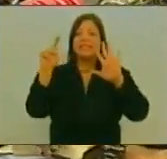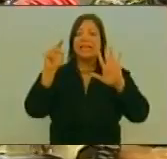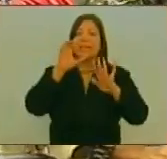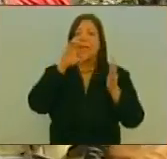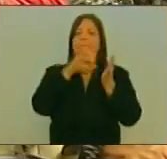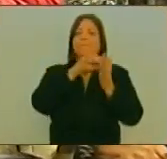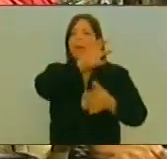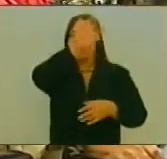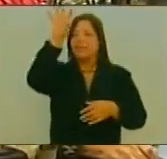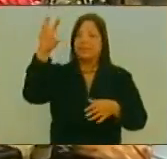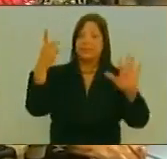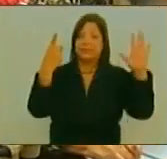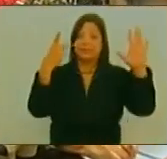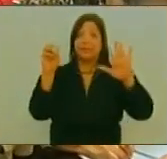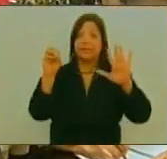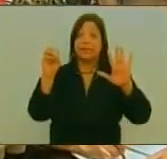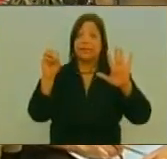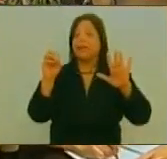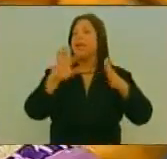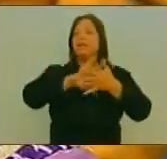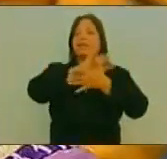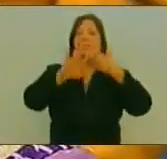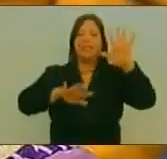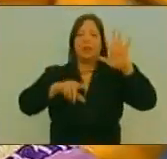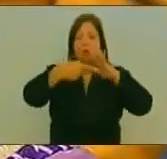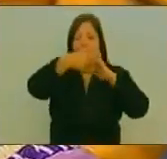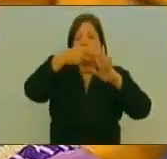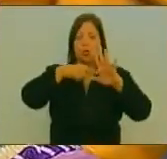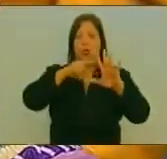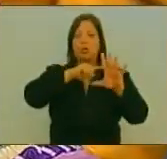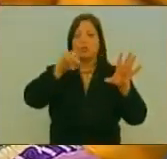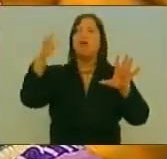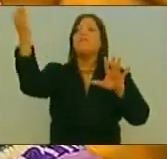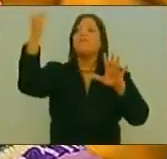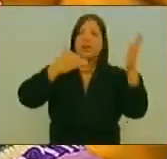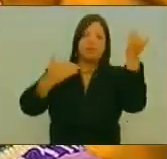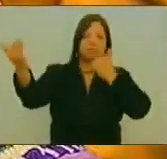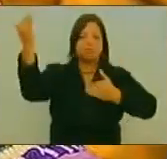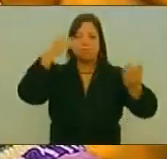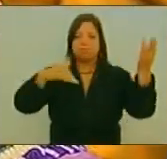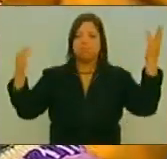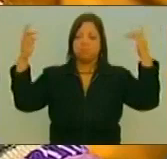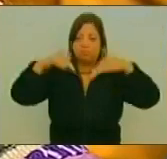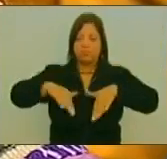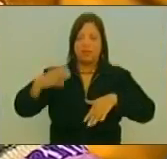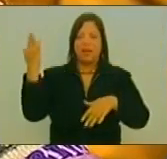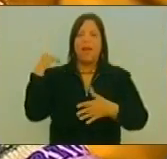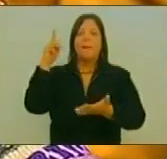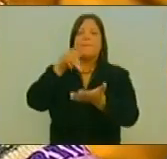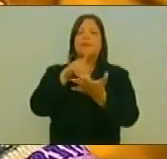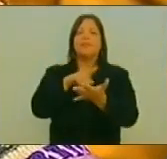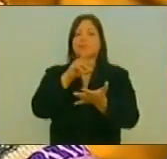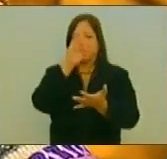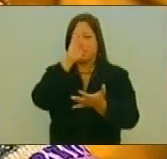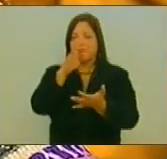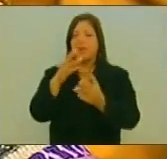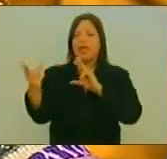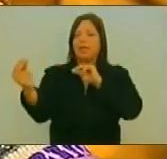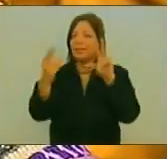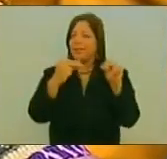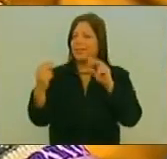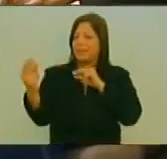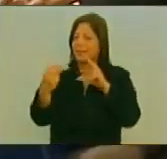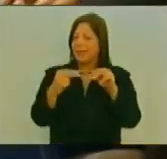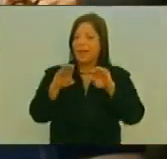Países De Los Cinco Continentes Estuvieron Aquí Participando Directamente En Los Debates